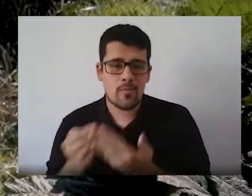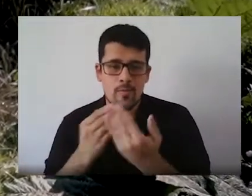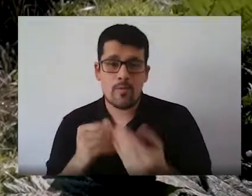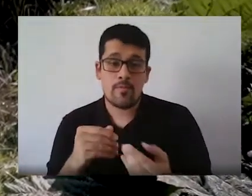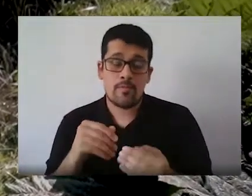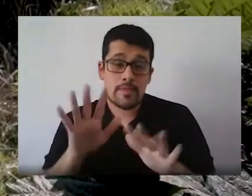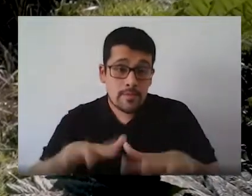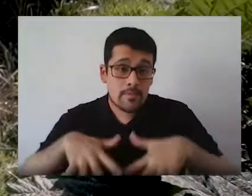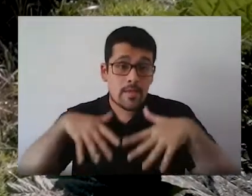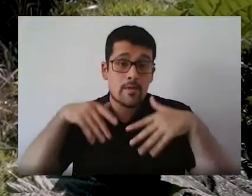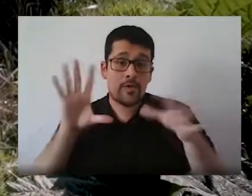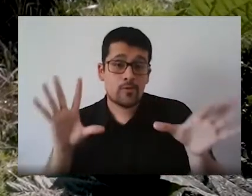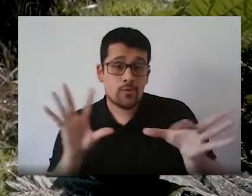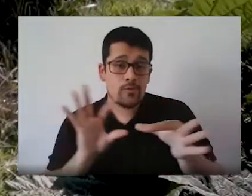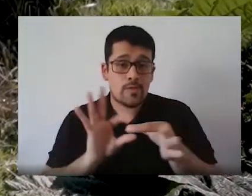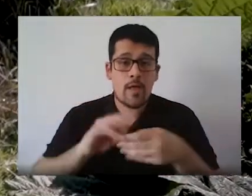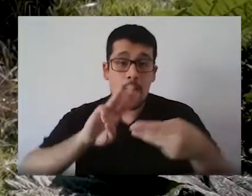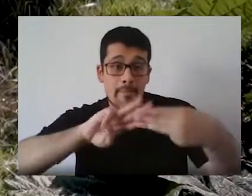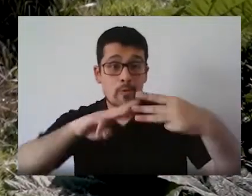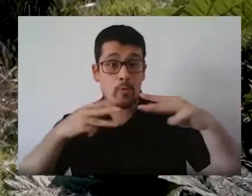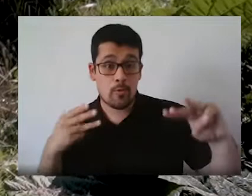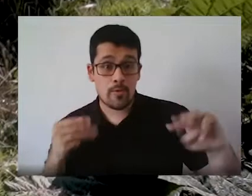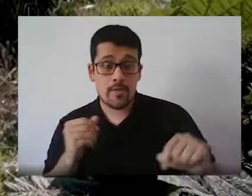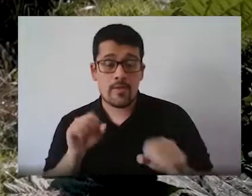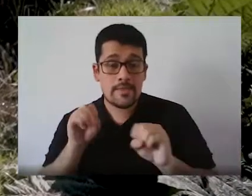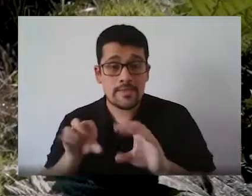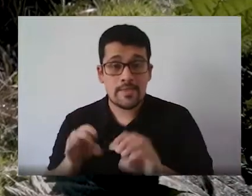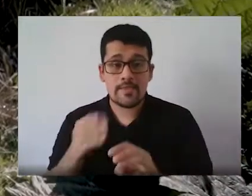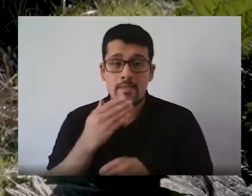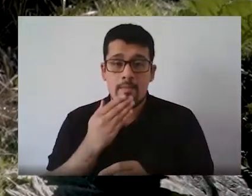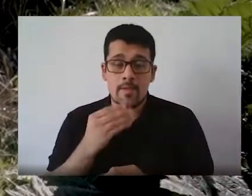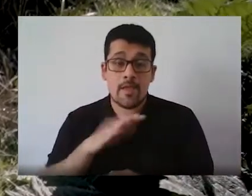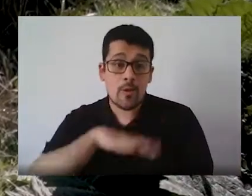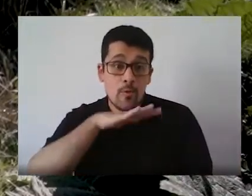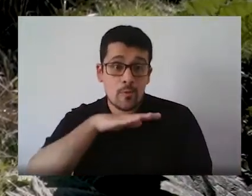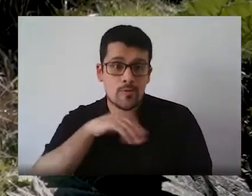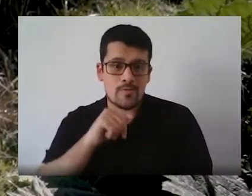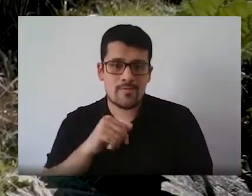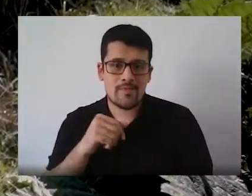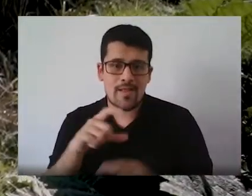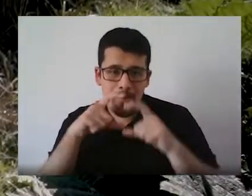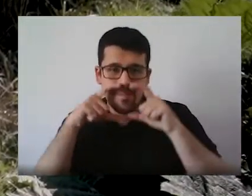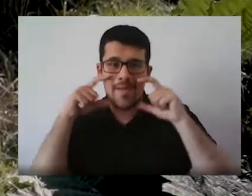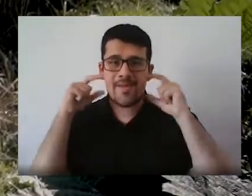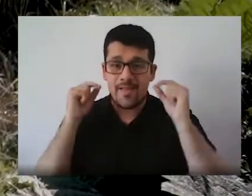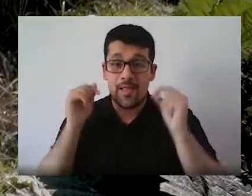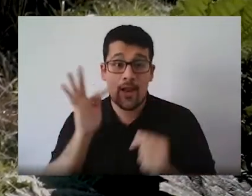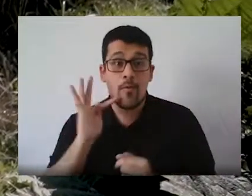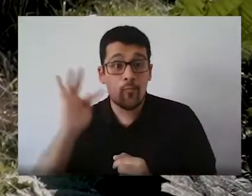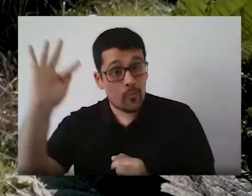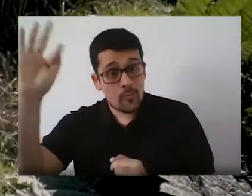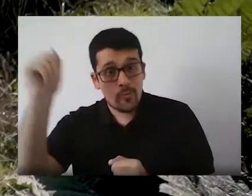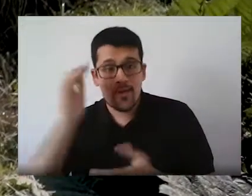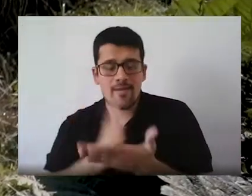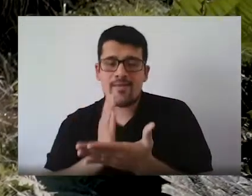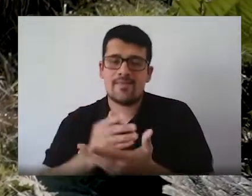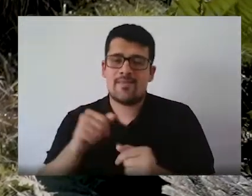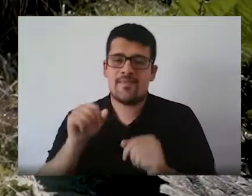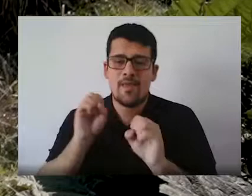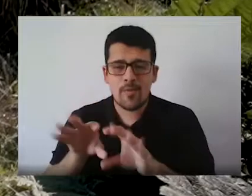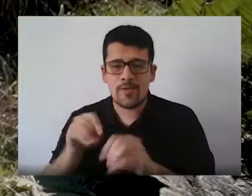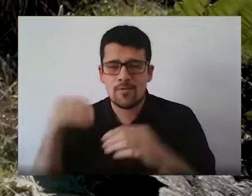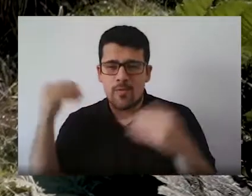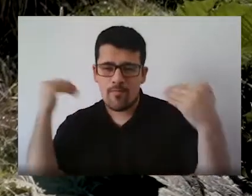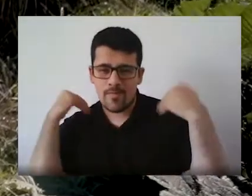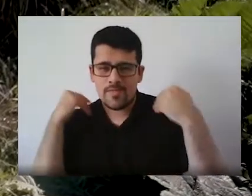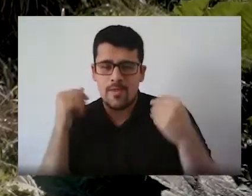webinario asociado a metodología y próximamente también el uso de la el uso no de mascarilla en las futuras clases de educación física